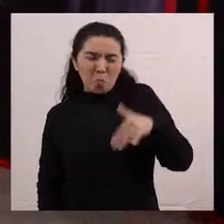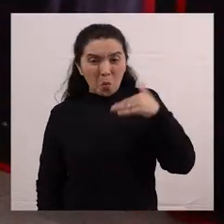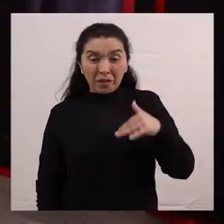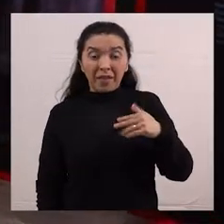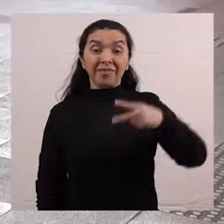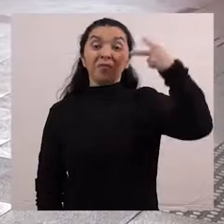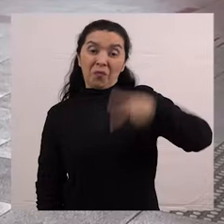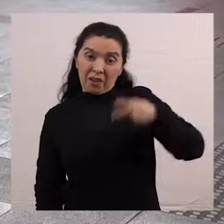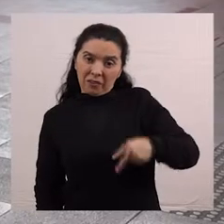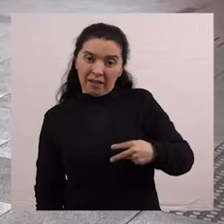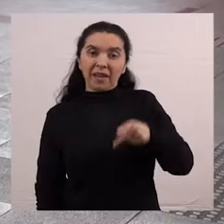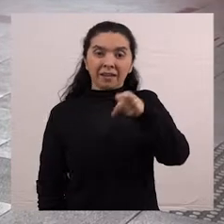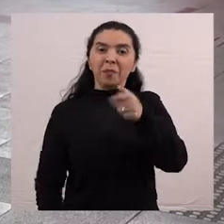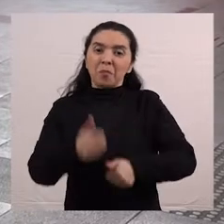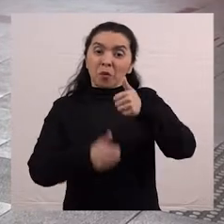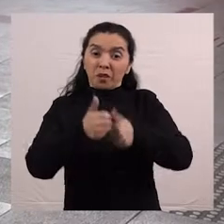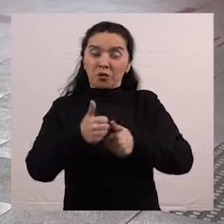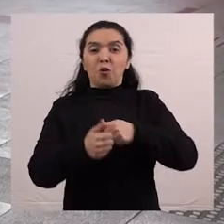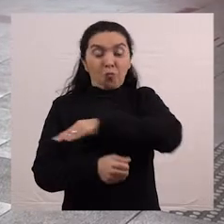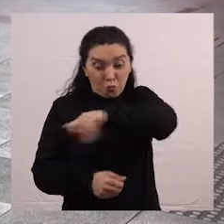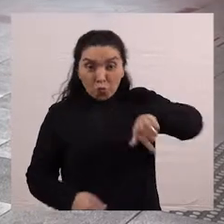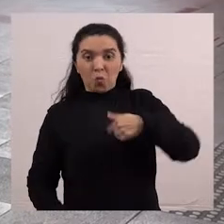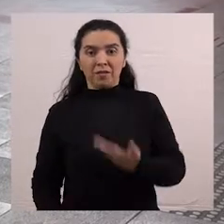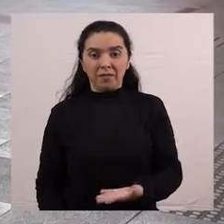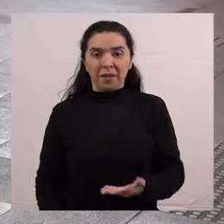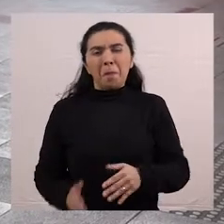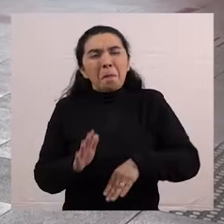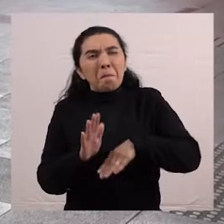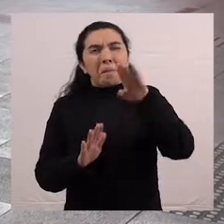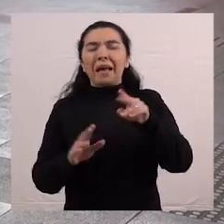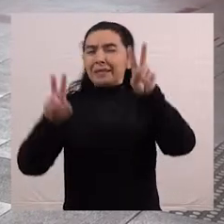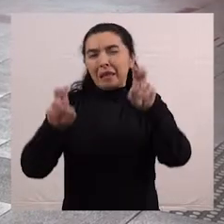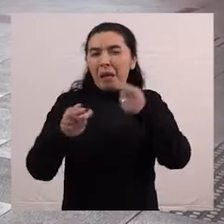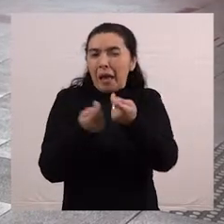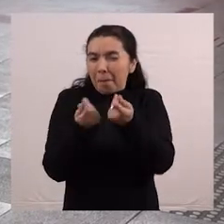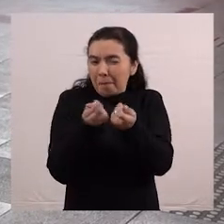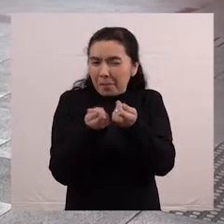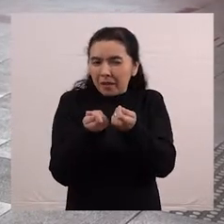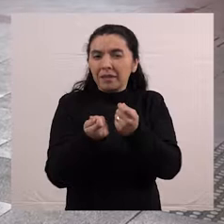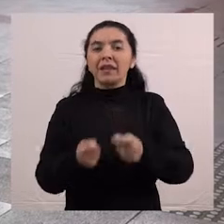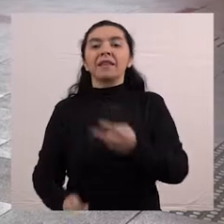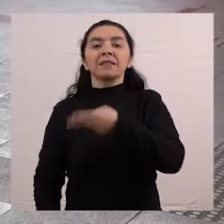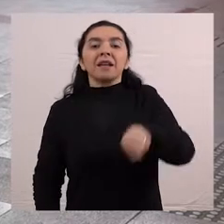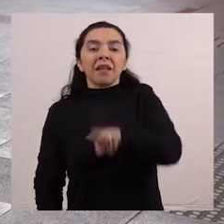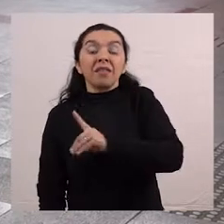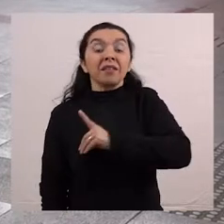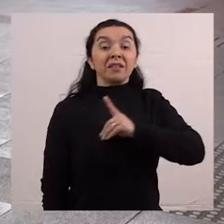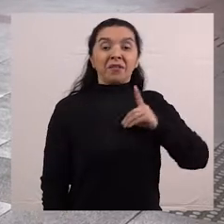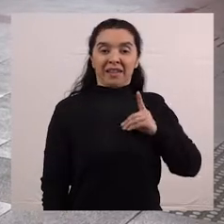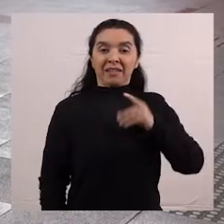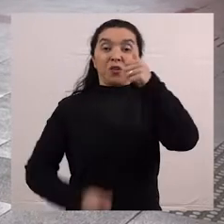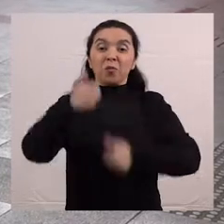importante valorar la profesión nuestra. Más que el tema económico, yo creo que es la redignificación de nuestra